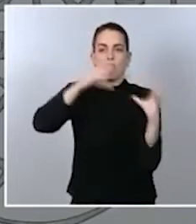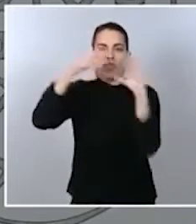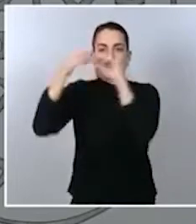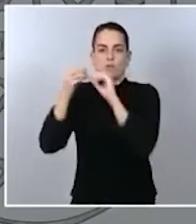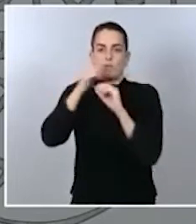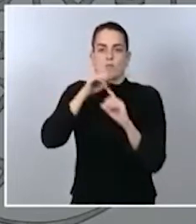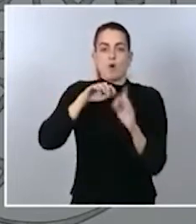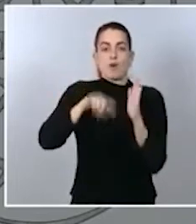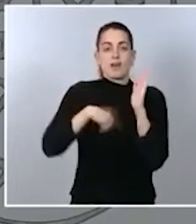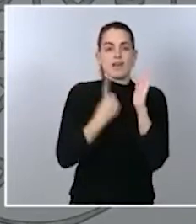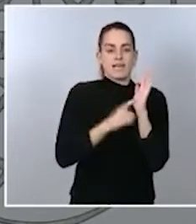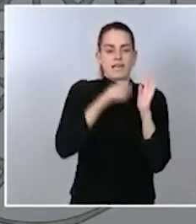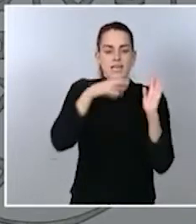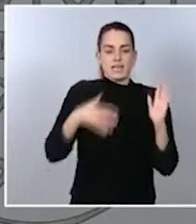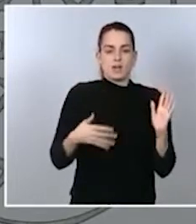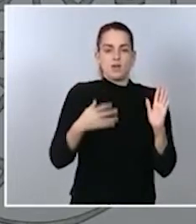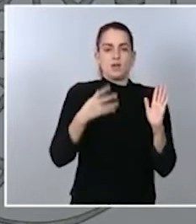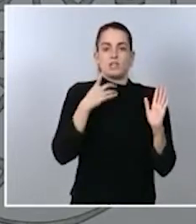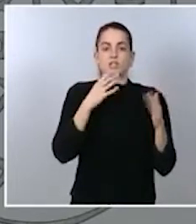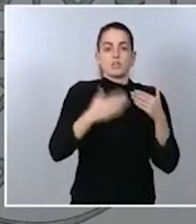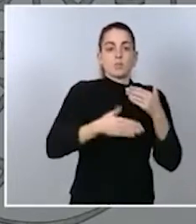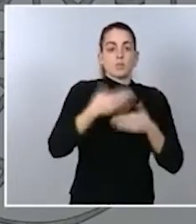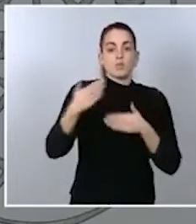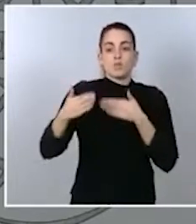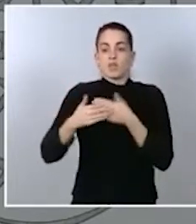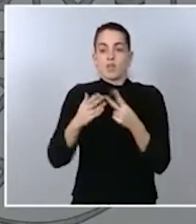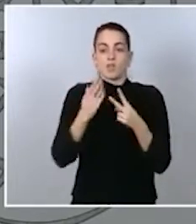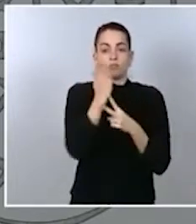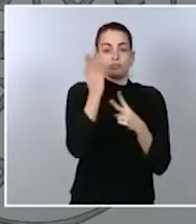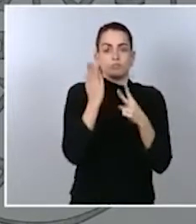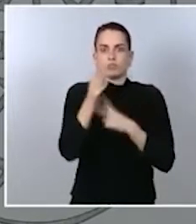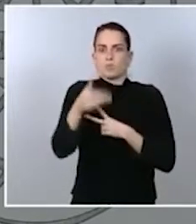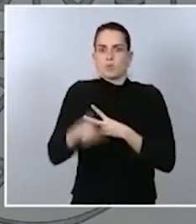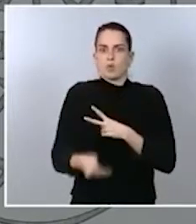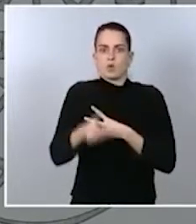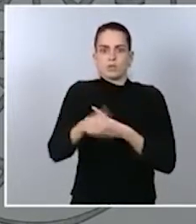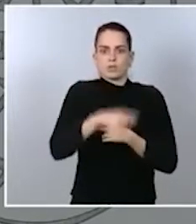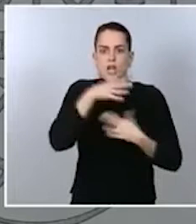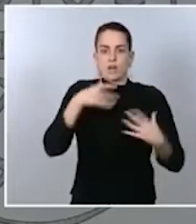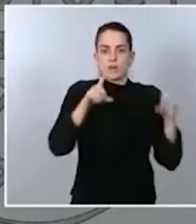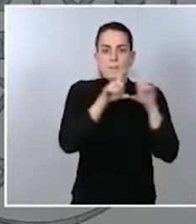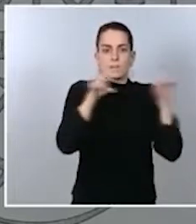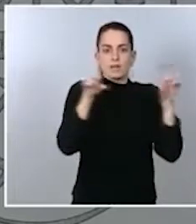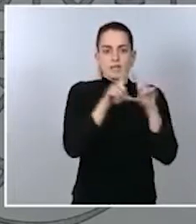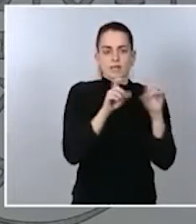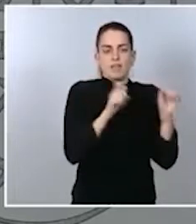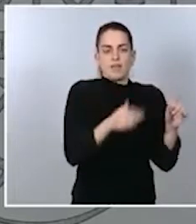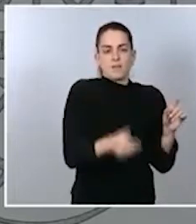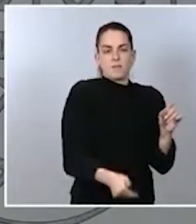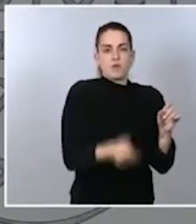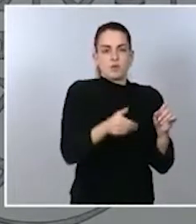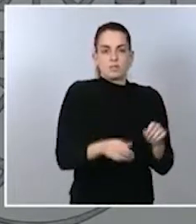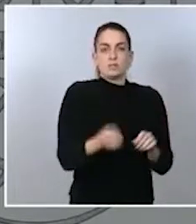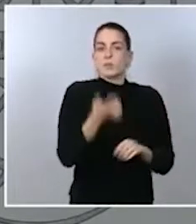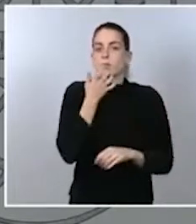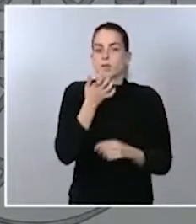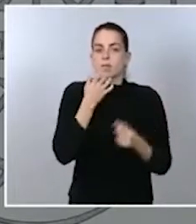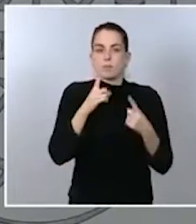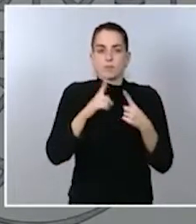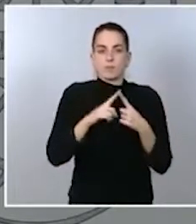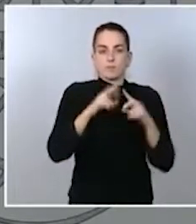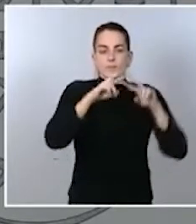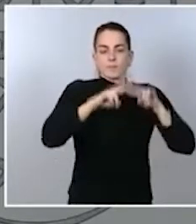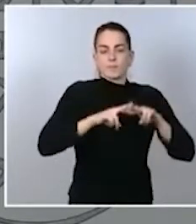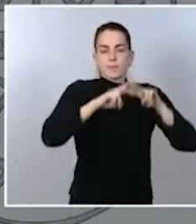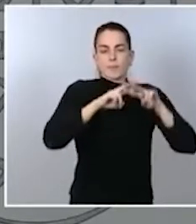la modernización de dos sectores muy relevantes para el día a día empresarial de nuestro país, como son la auditoría y la contabilidad.